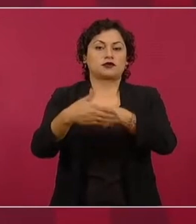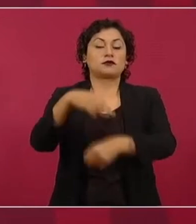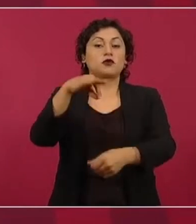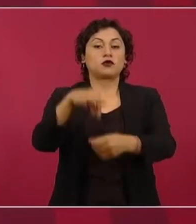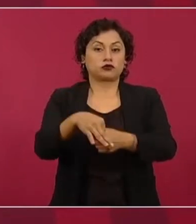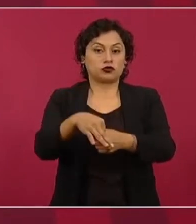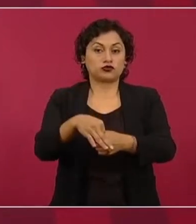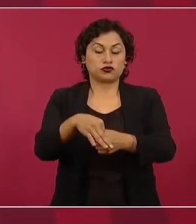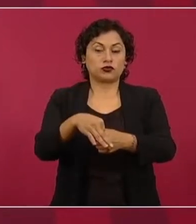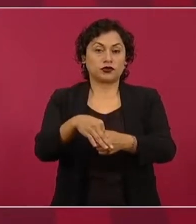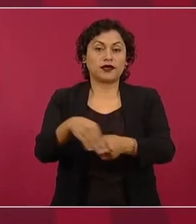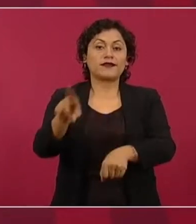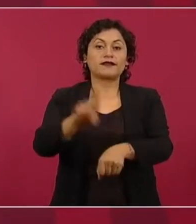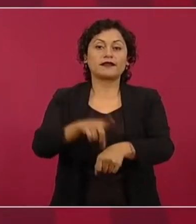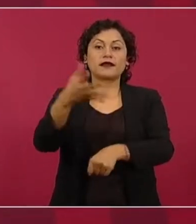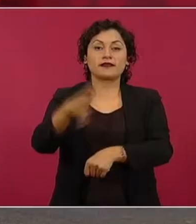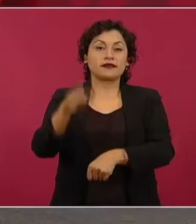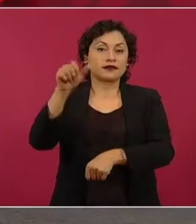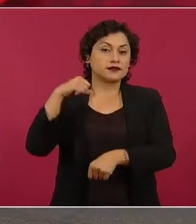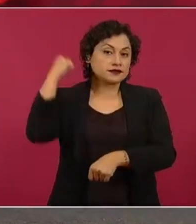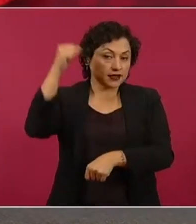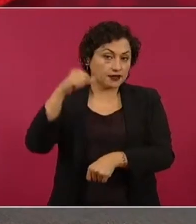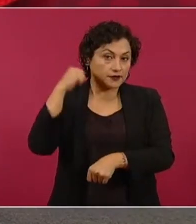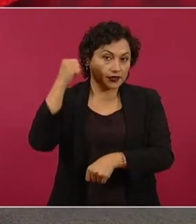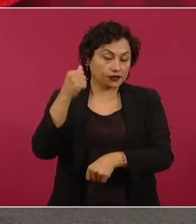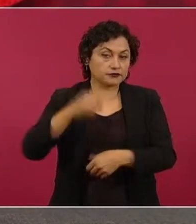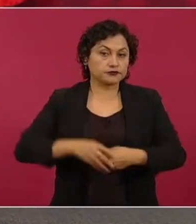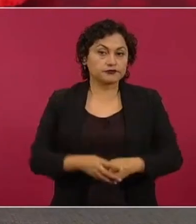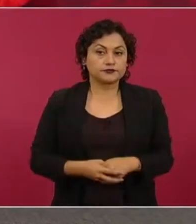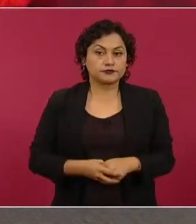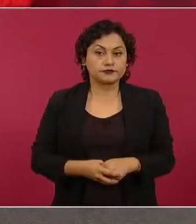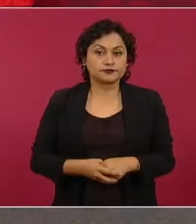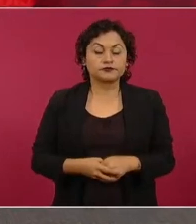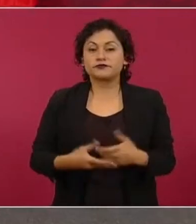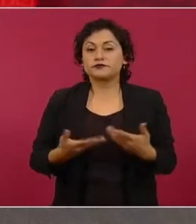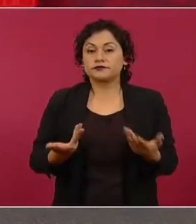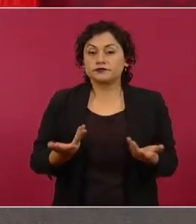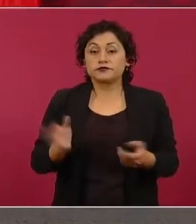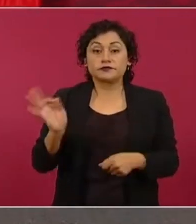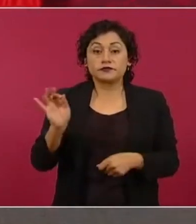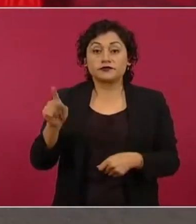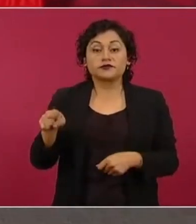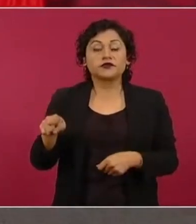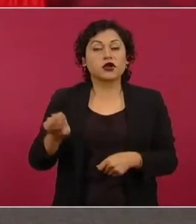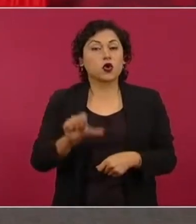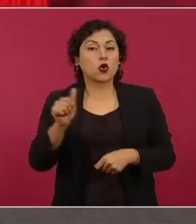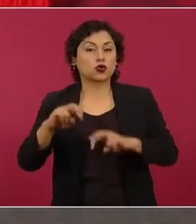10 de abril. Si hubo de parte del Tribunal Electoral